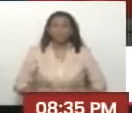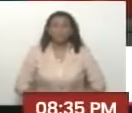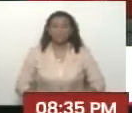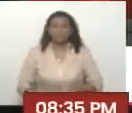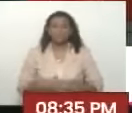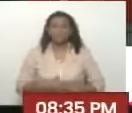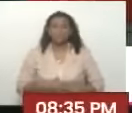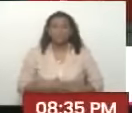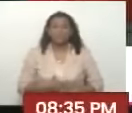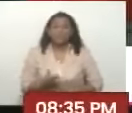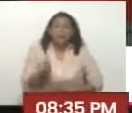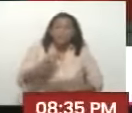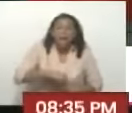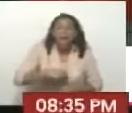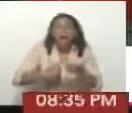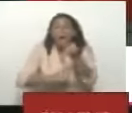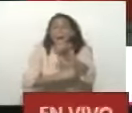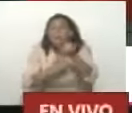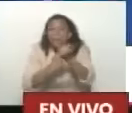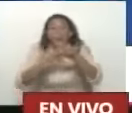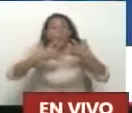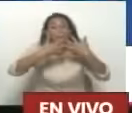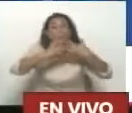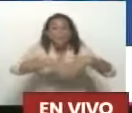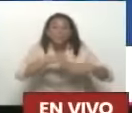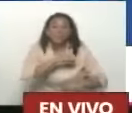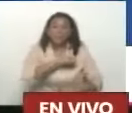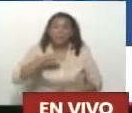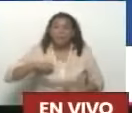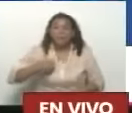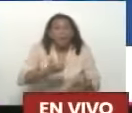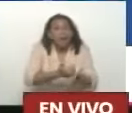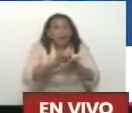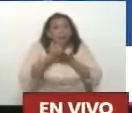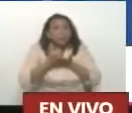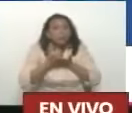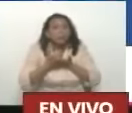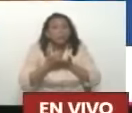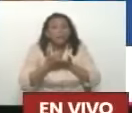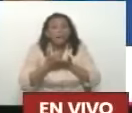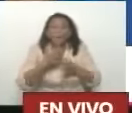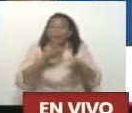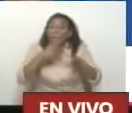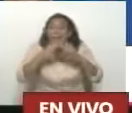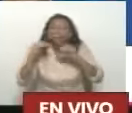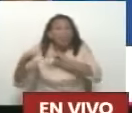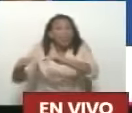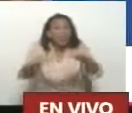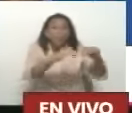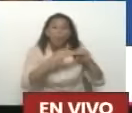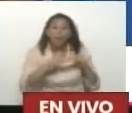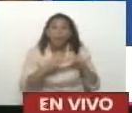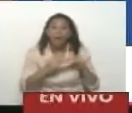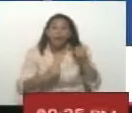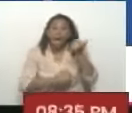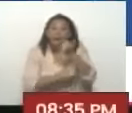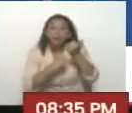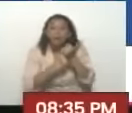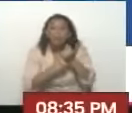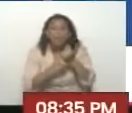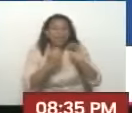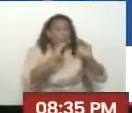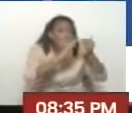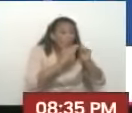Es más Pido el apoyo De la empresa privada Porque esto es para todos Una